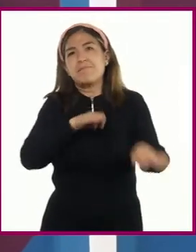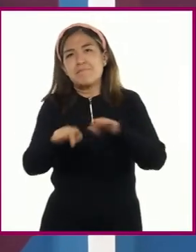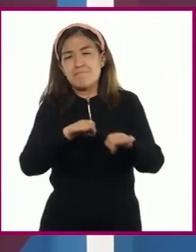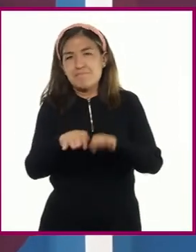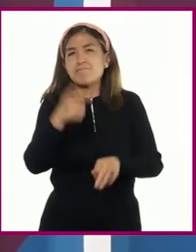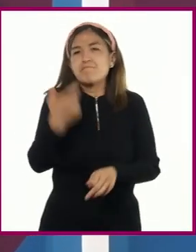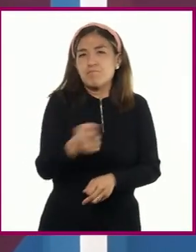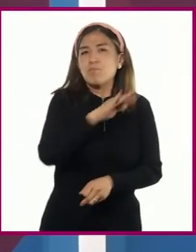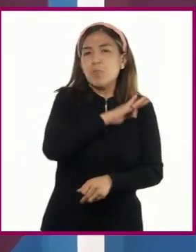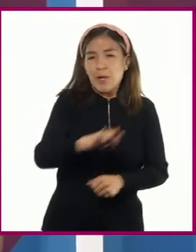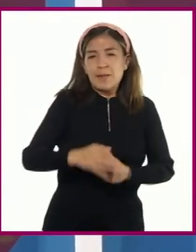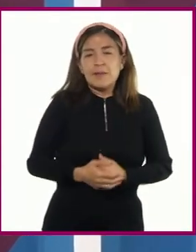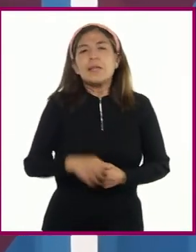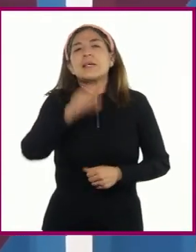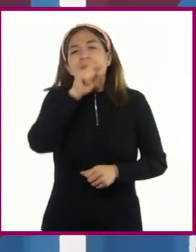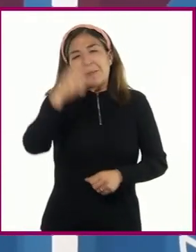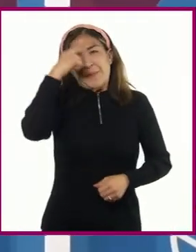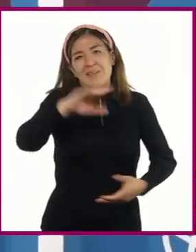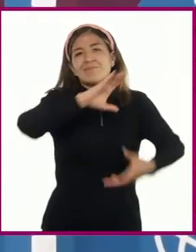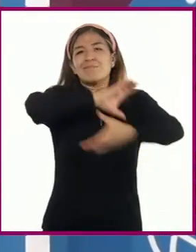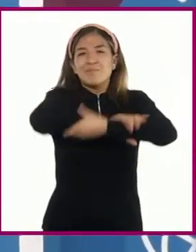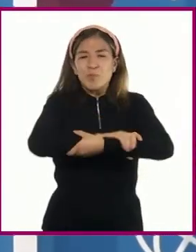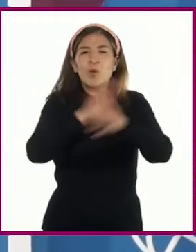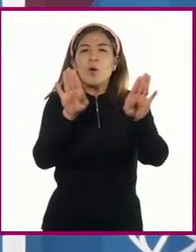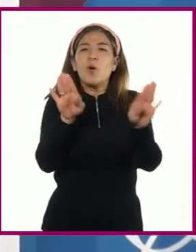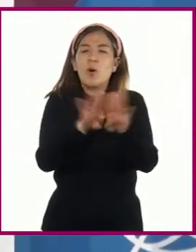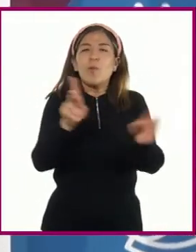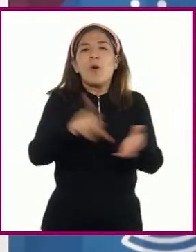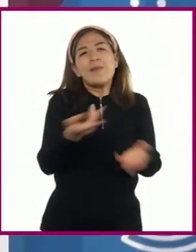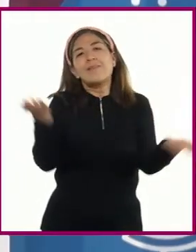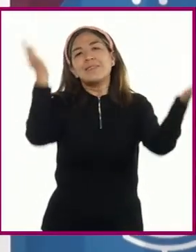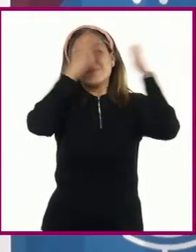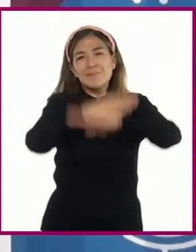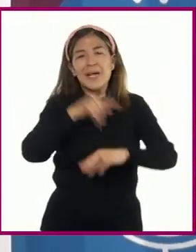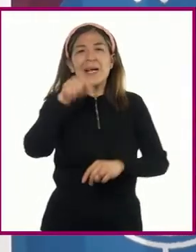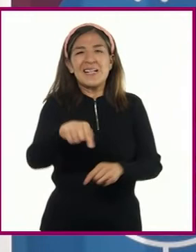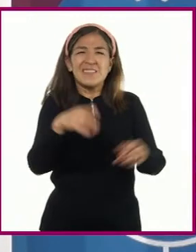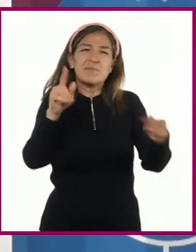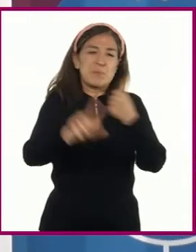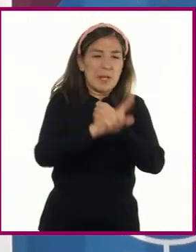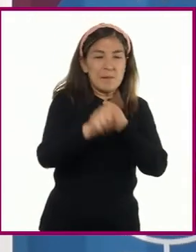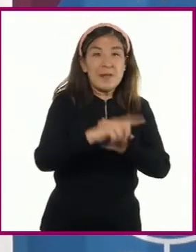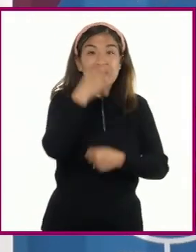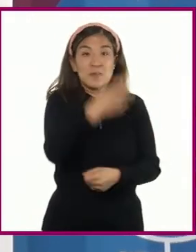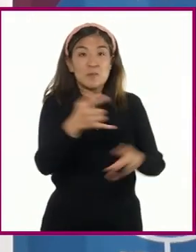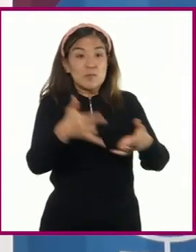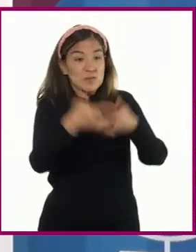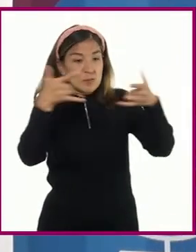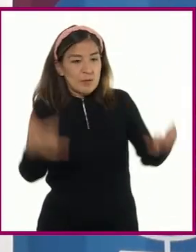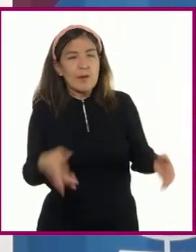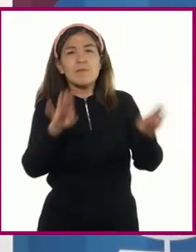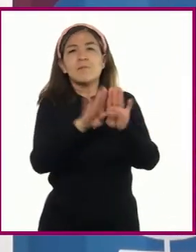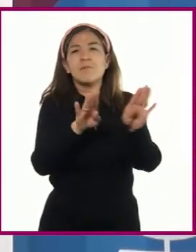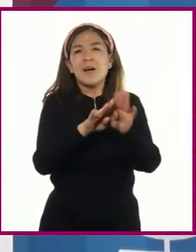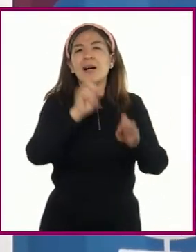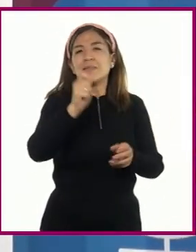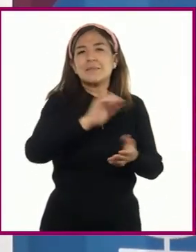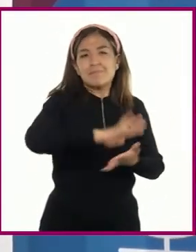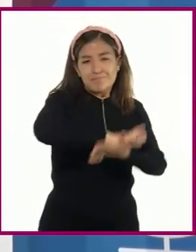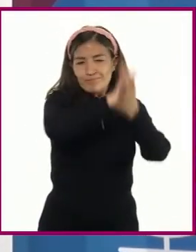También la mueve la reconciliación. Su historia, como muchas otras, está marcada por la transformación.